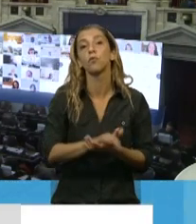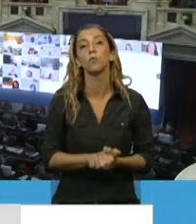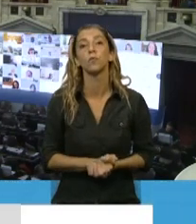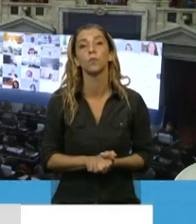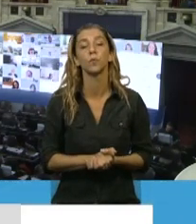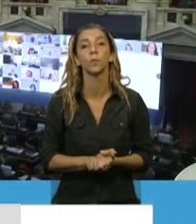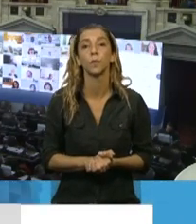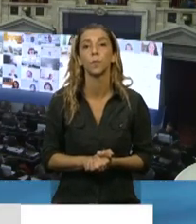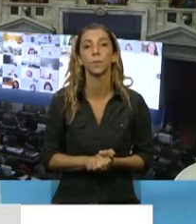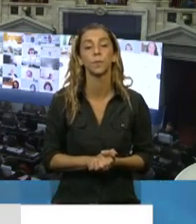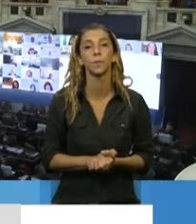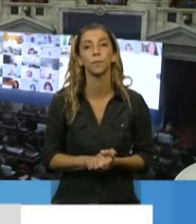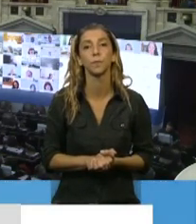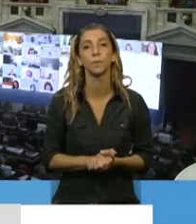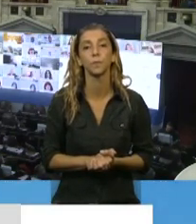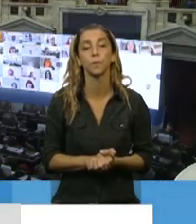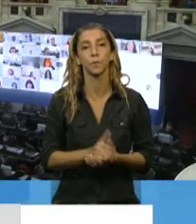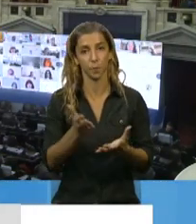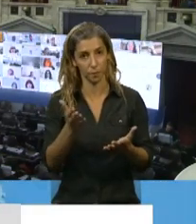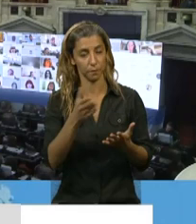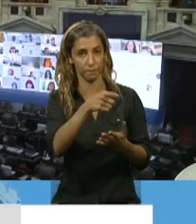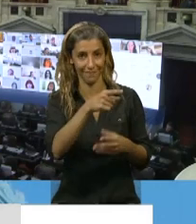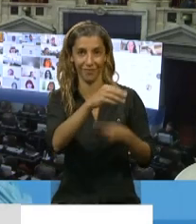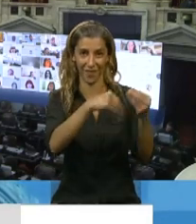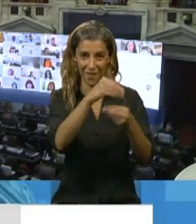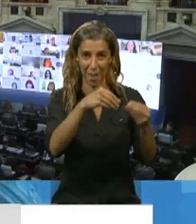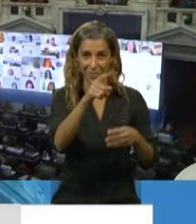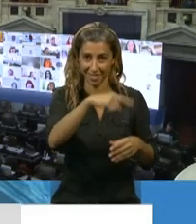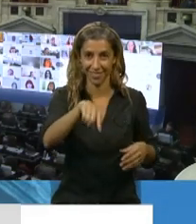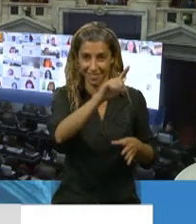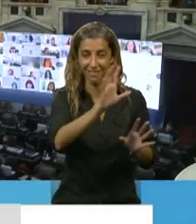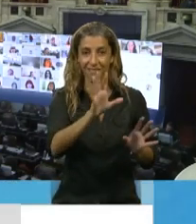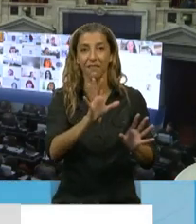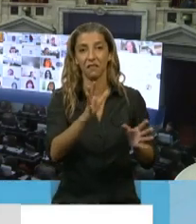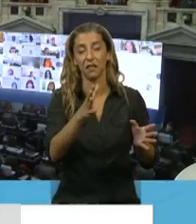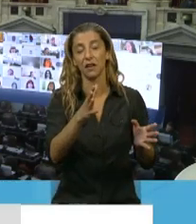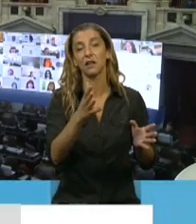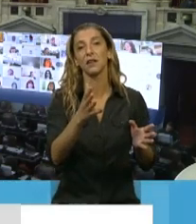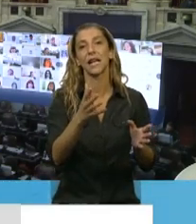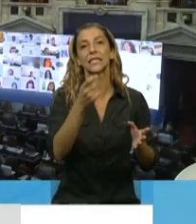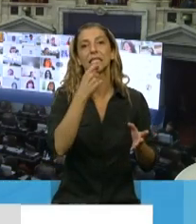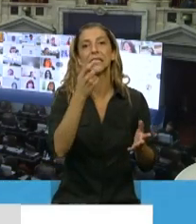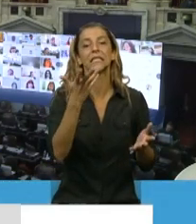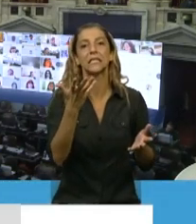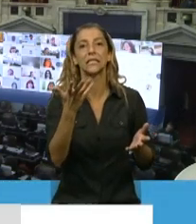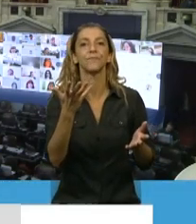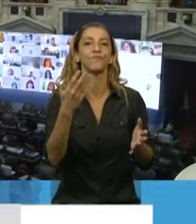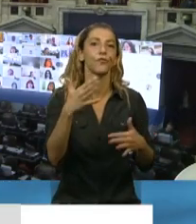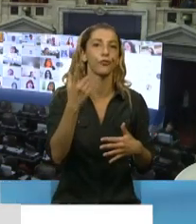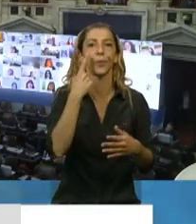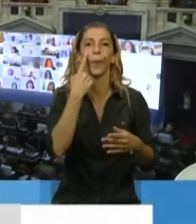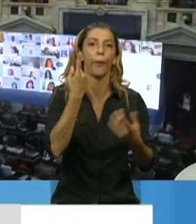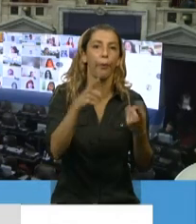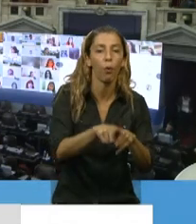que sean acreedores a este beneficio los cónyuges o convivientes de una manera